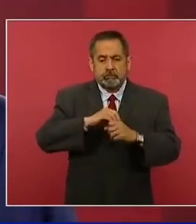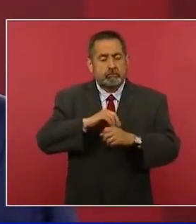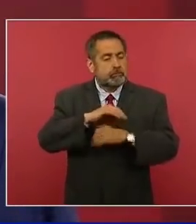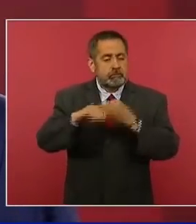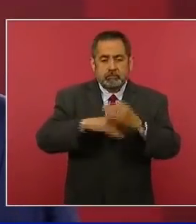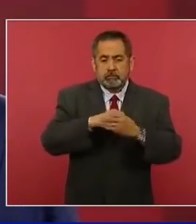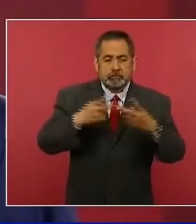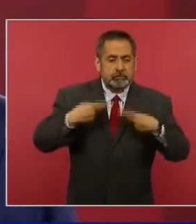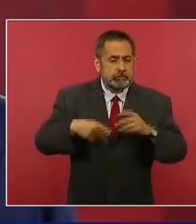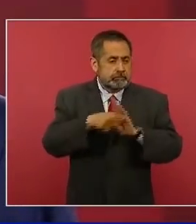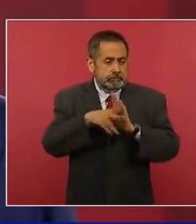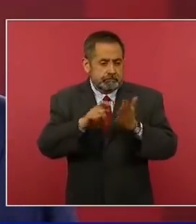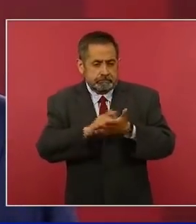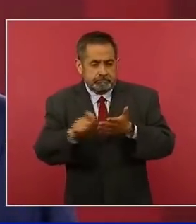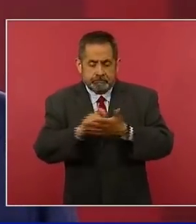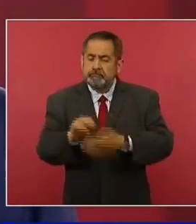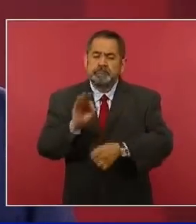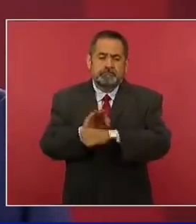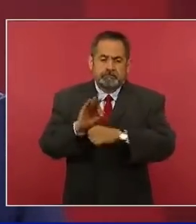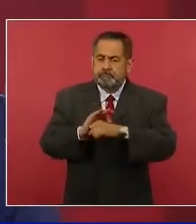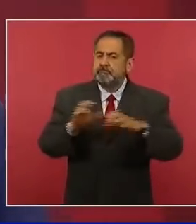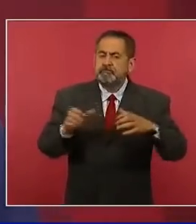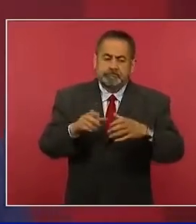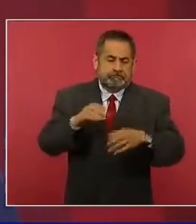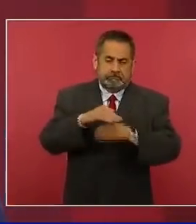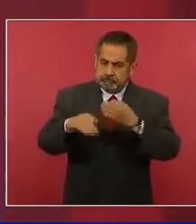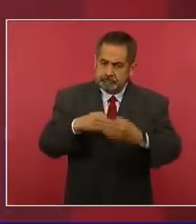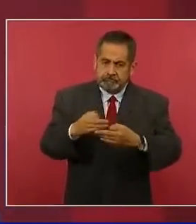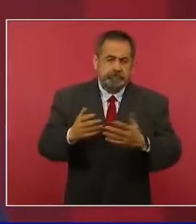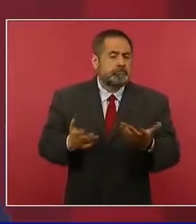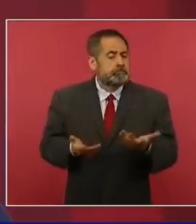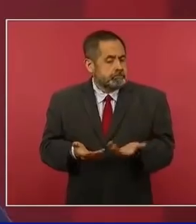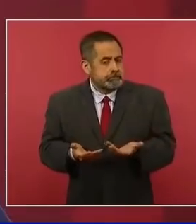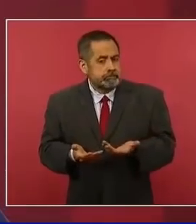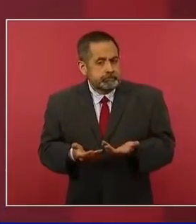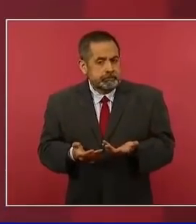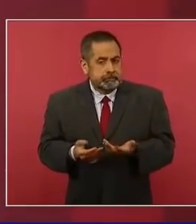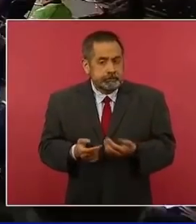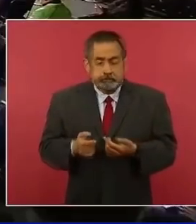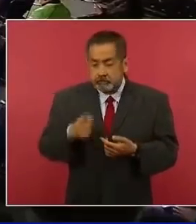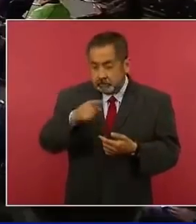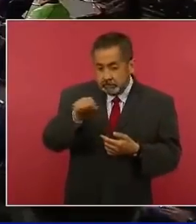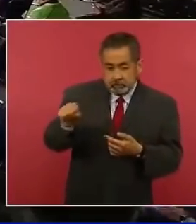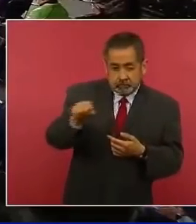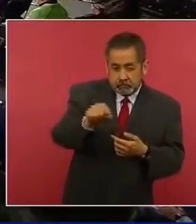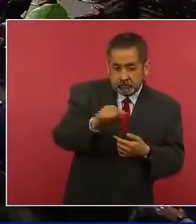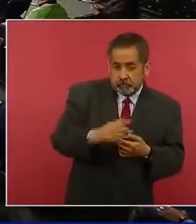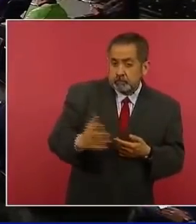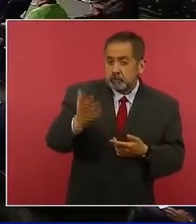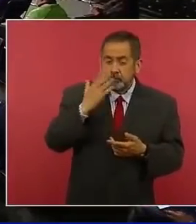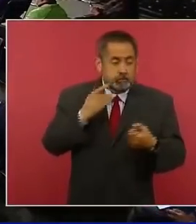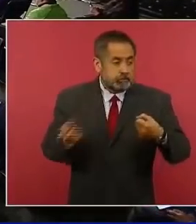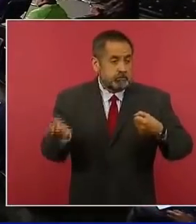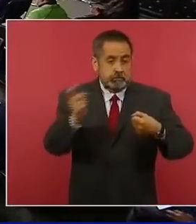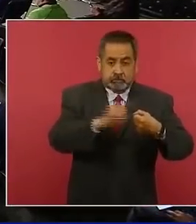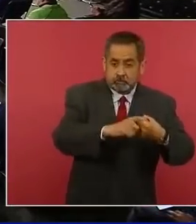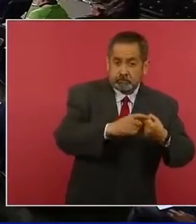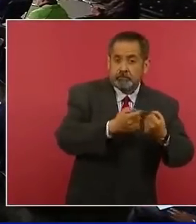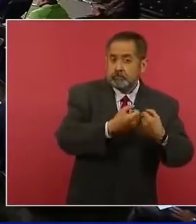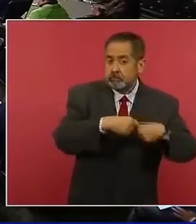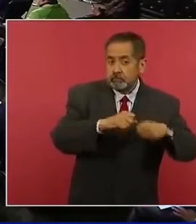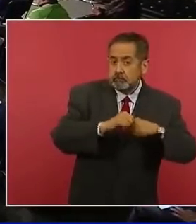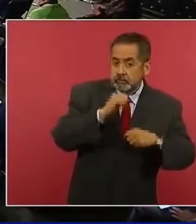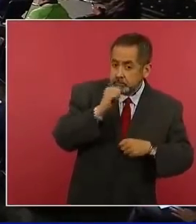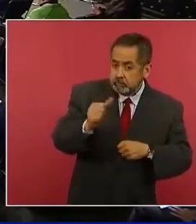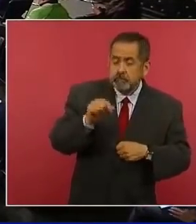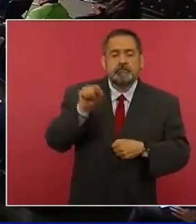país. Y que sean los que no cuentan con seguridad social. ¿Será la